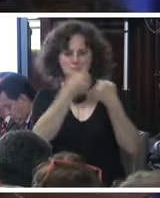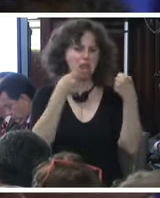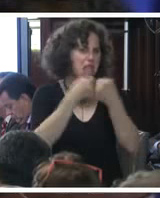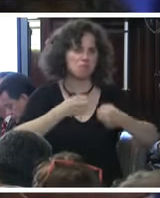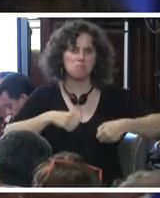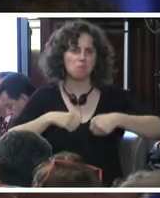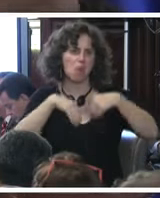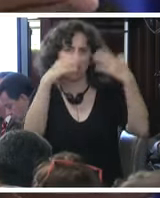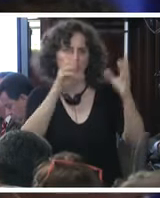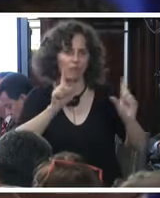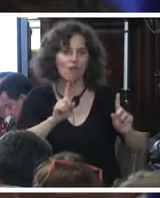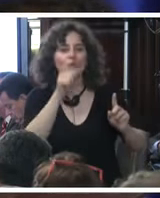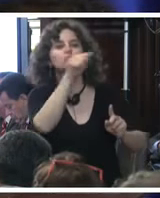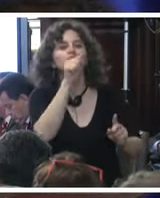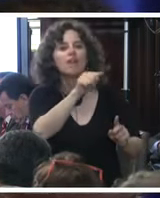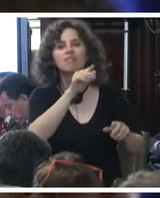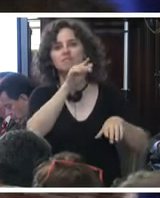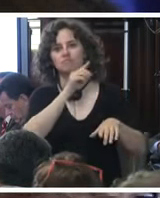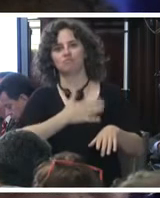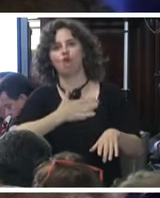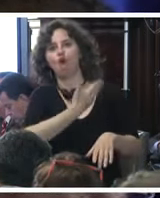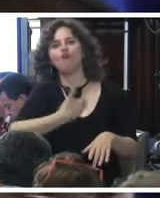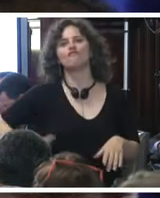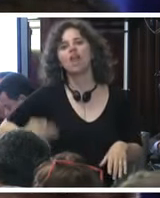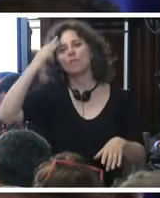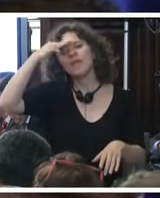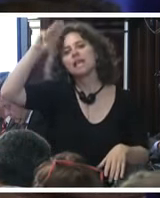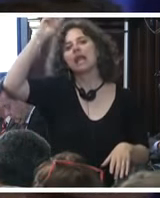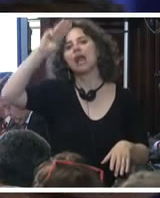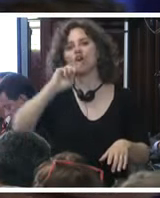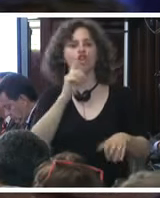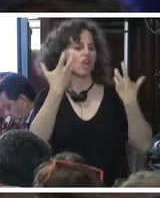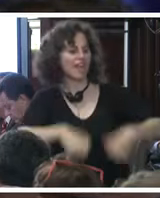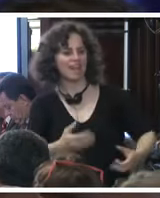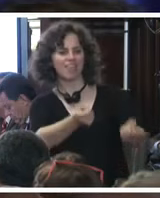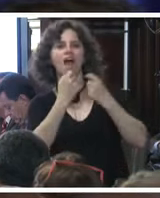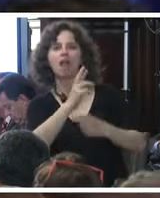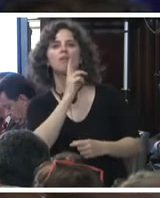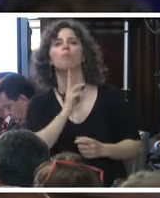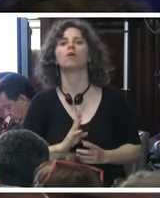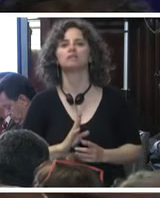un extraño. Ustedes son gobierno mexicano, el que no quiere dar respuestas.